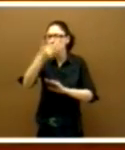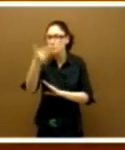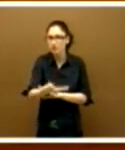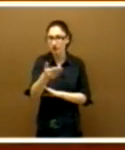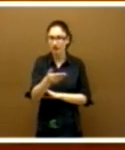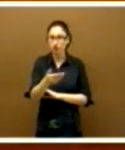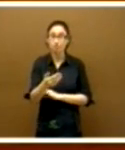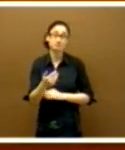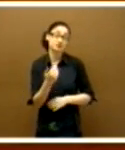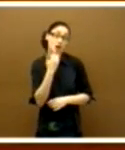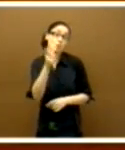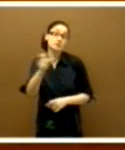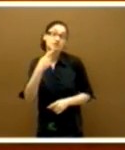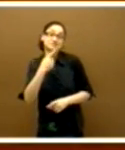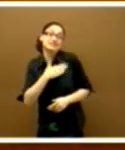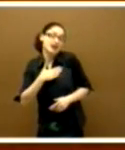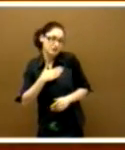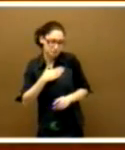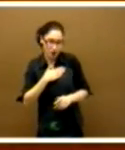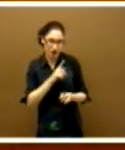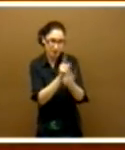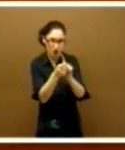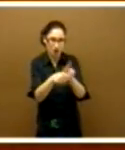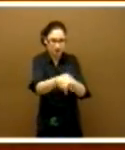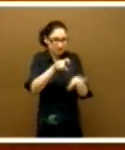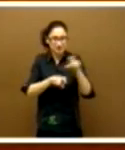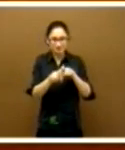empeñen, que no tiene retorno y que es irreversible.